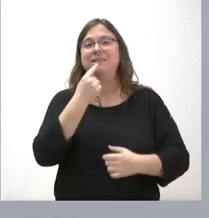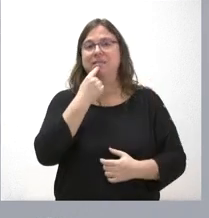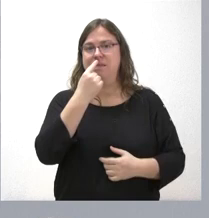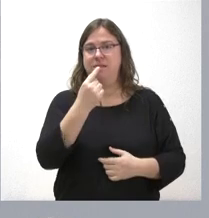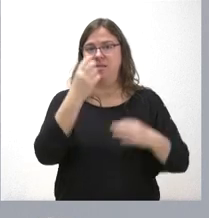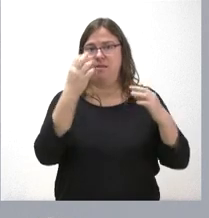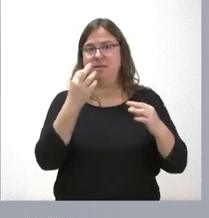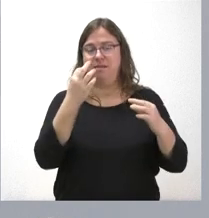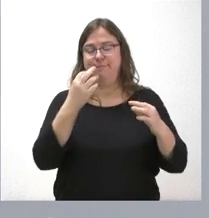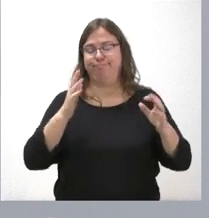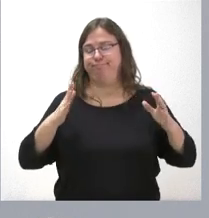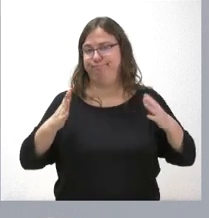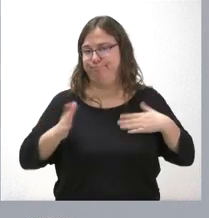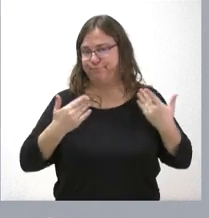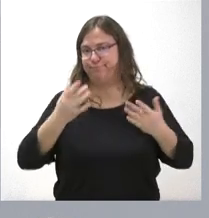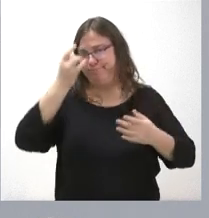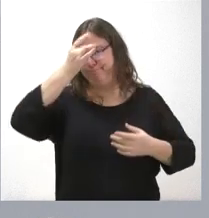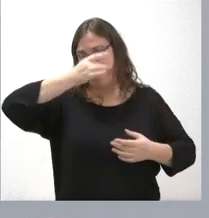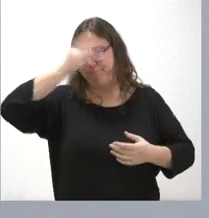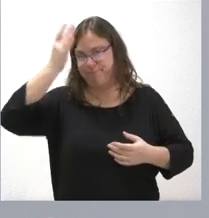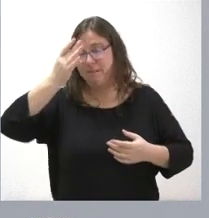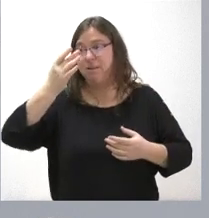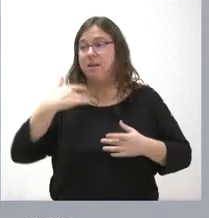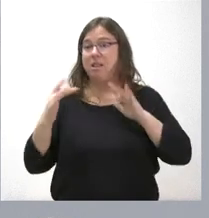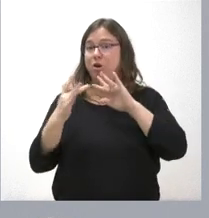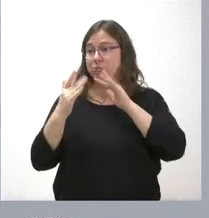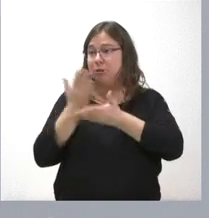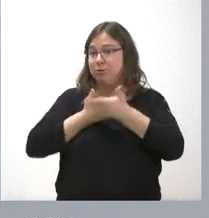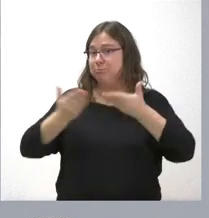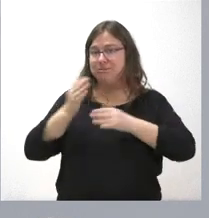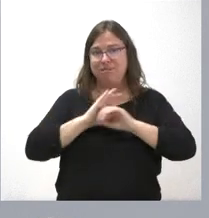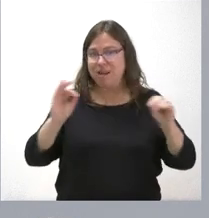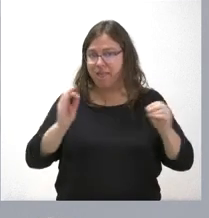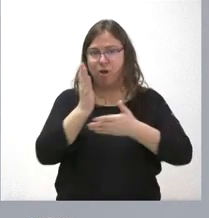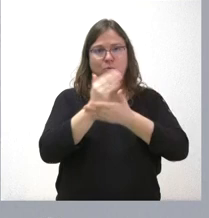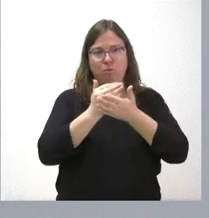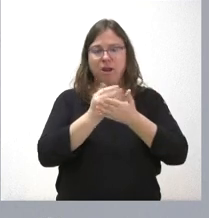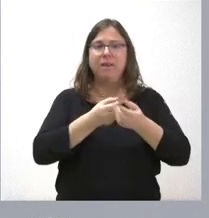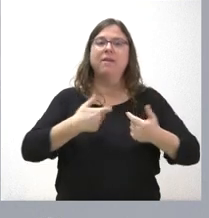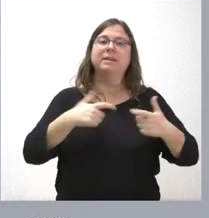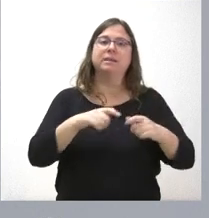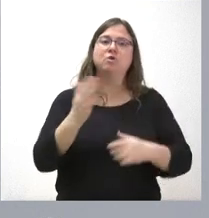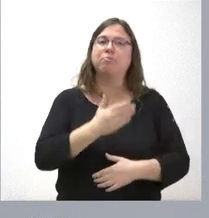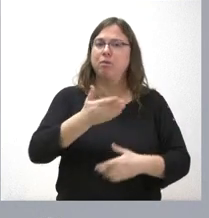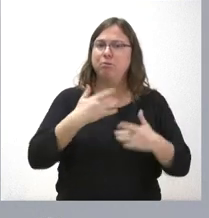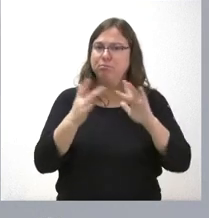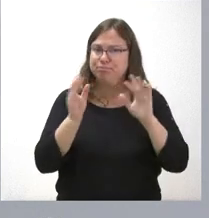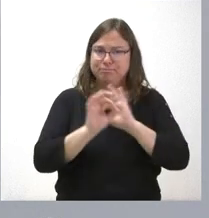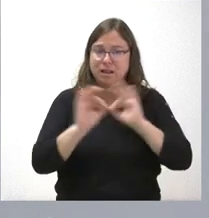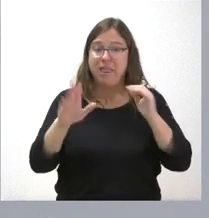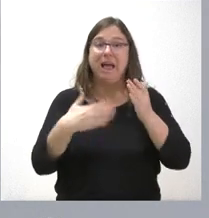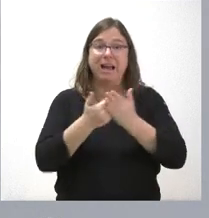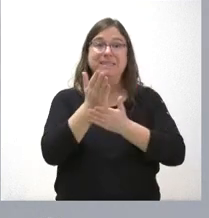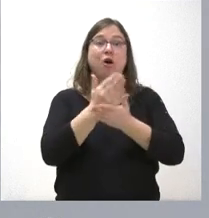la improvisación, el que no se ha contado con las comunidades autónomas ni con los sectores productivos, que incluso las comunidades autónomas